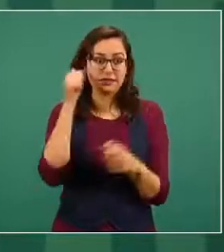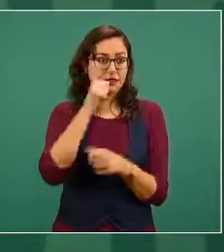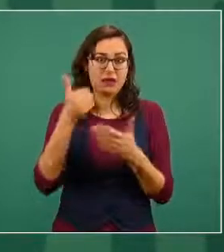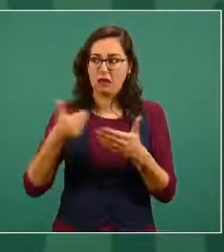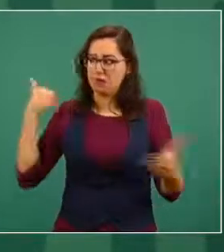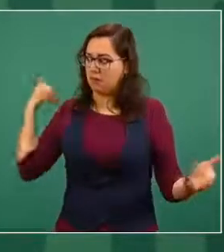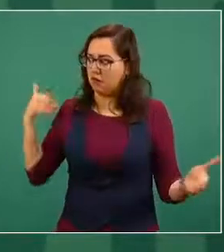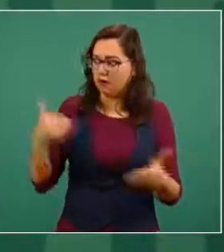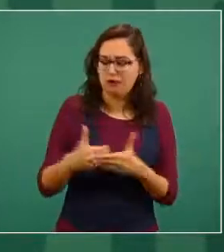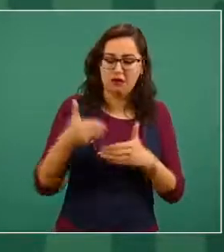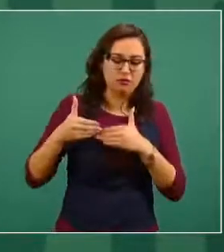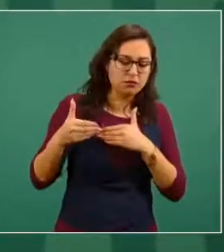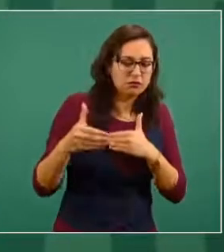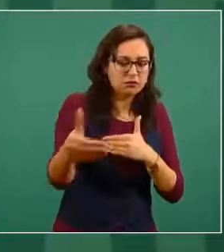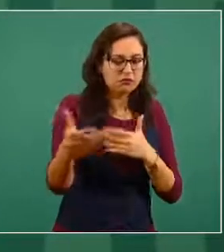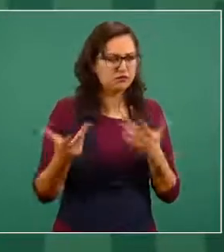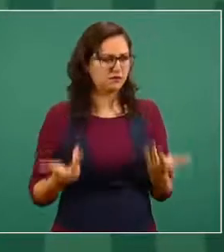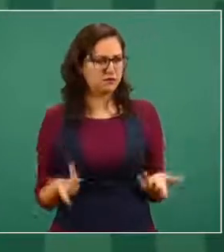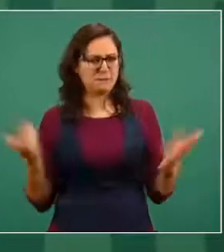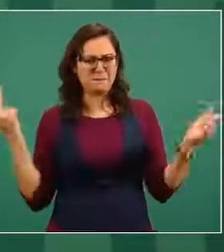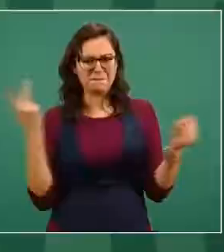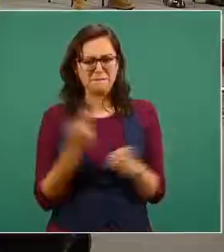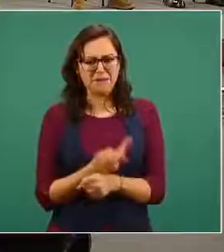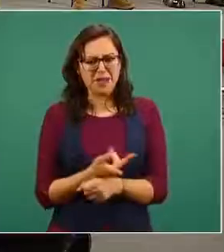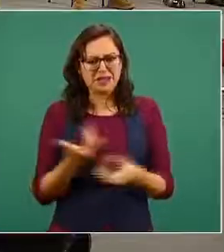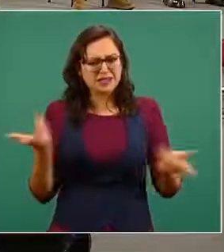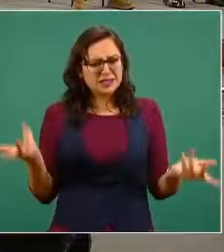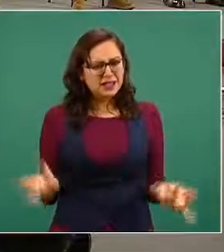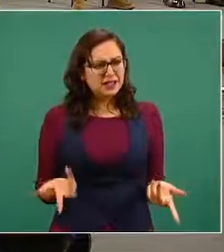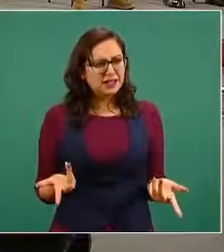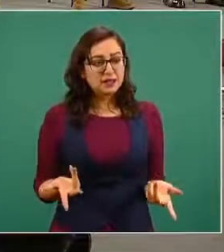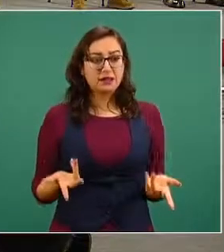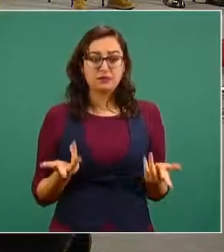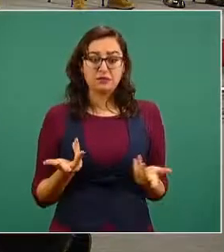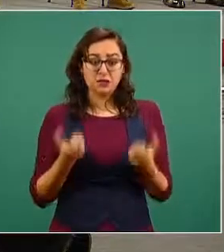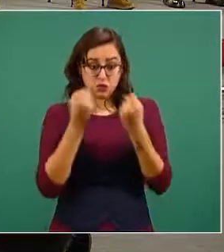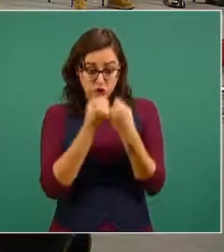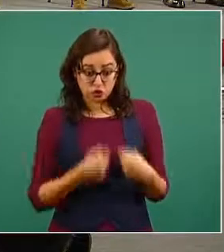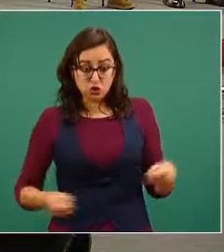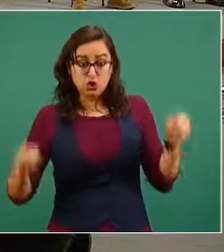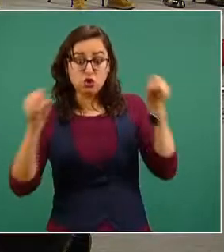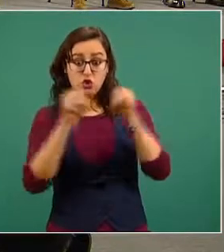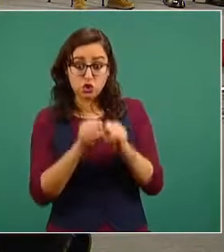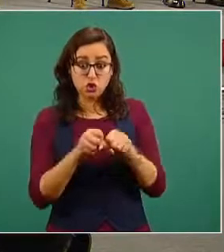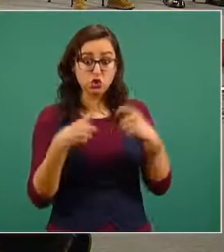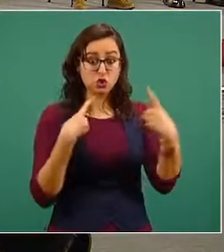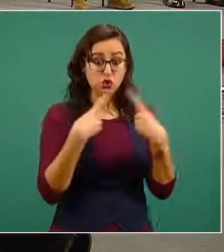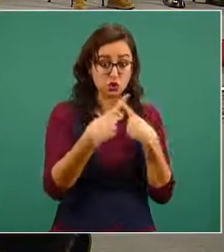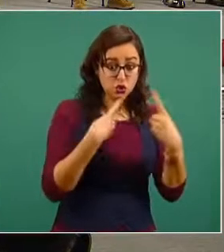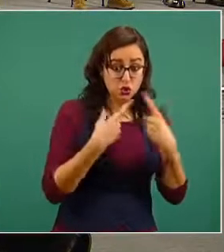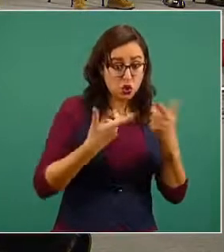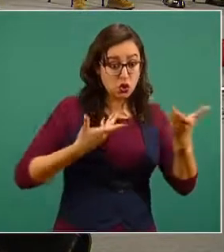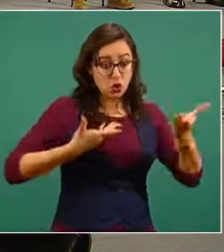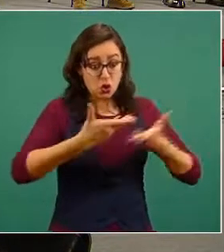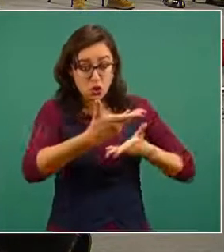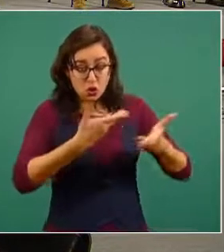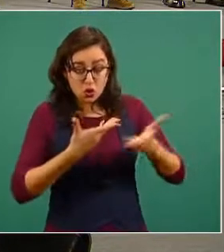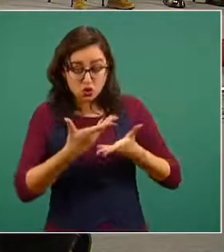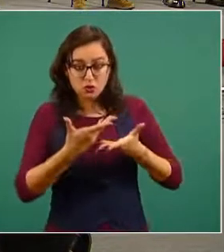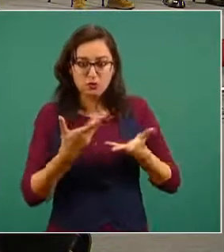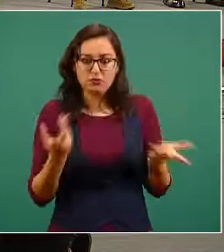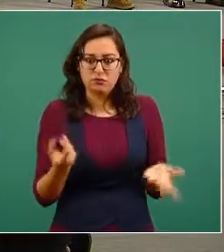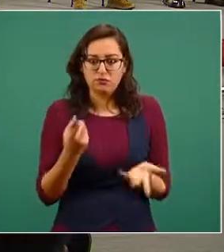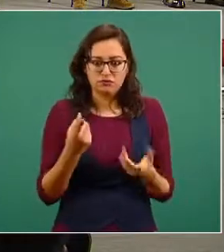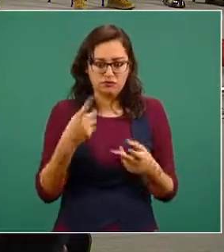La relación entre los aliados se basa en dos elementos principales, además de la coincidencia de objetivos, en este caso la lucha